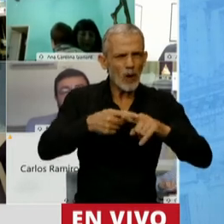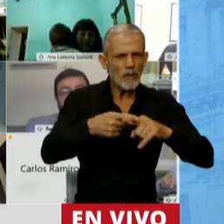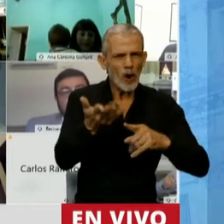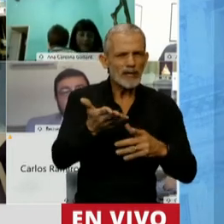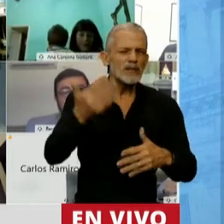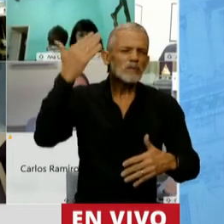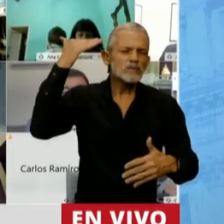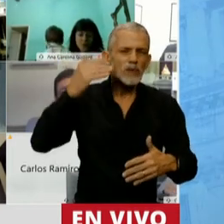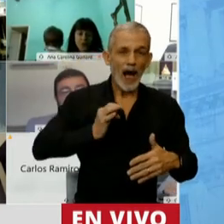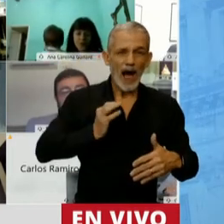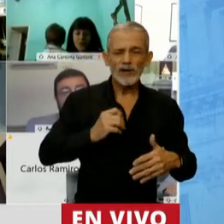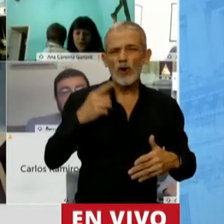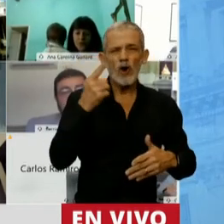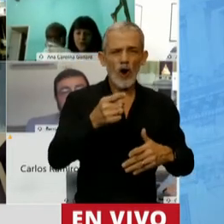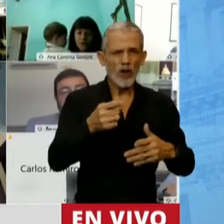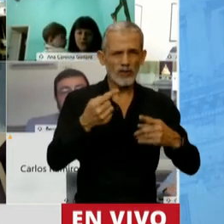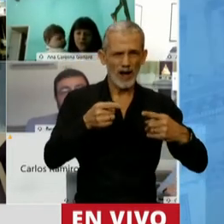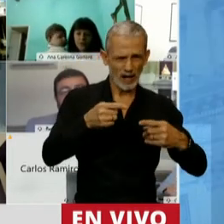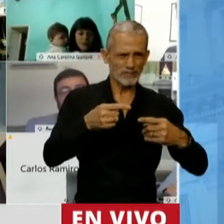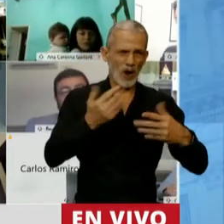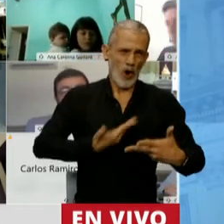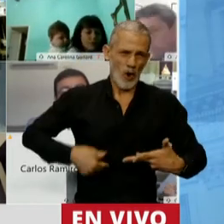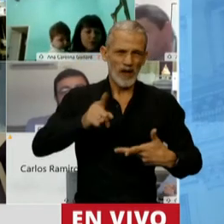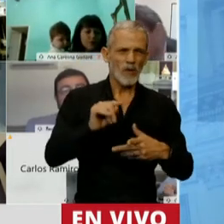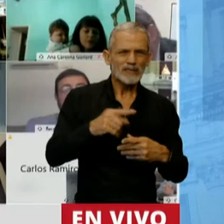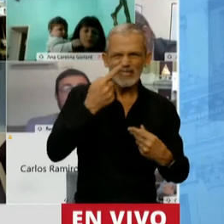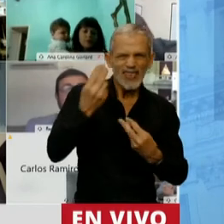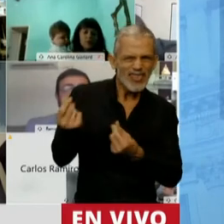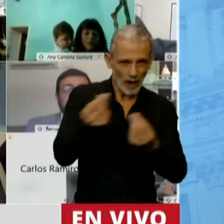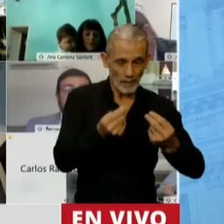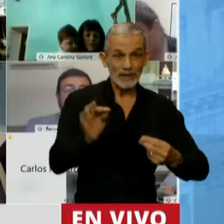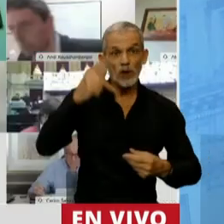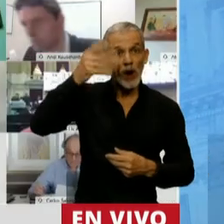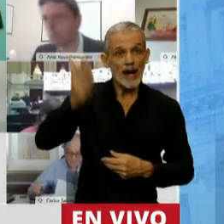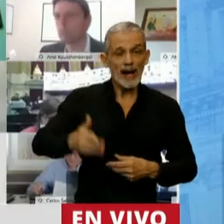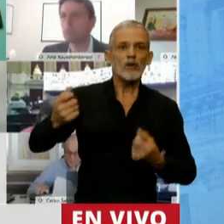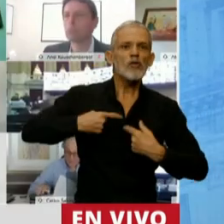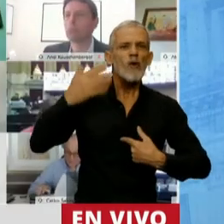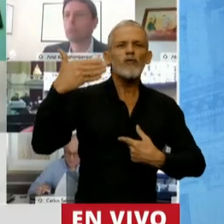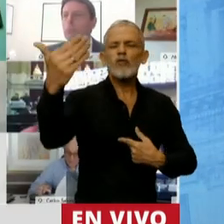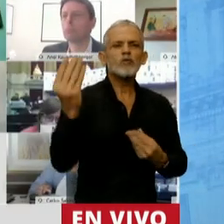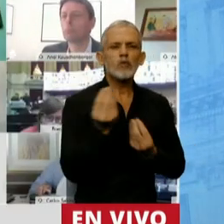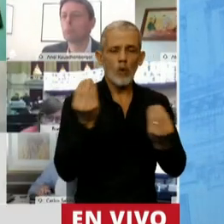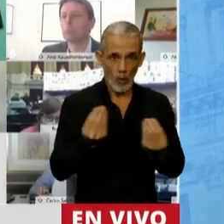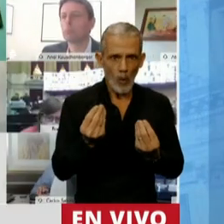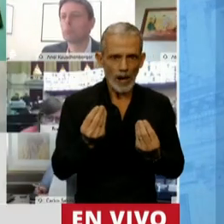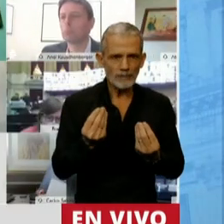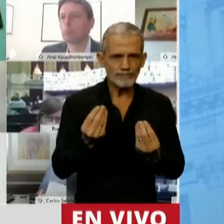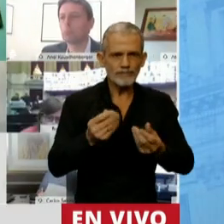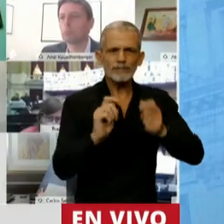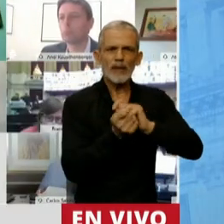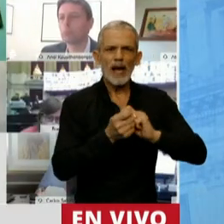años contra la ola neoliberal. Pero también Néstor nos dio el futuro sembrando el trasvasamiento